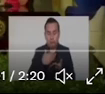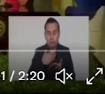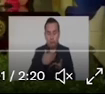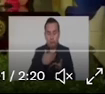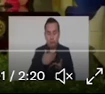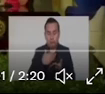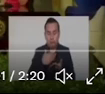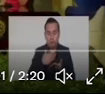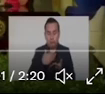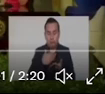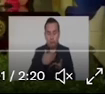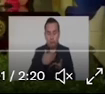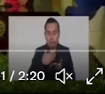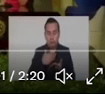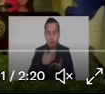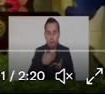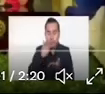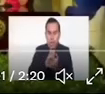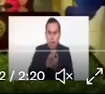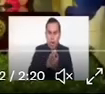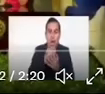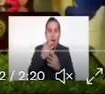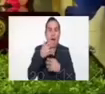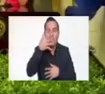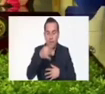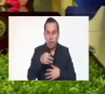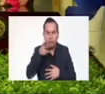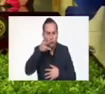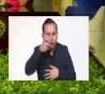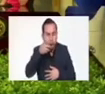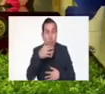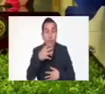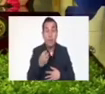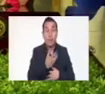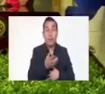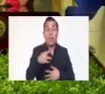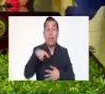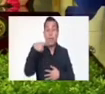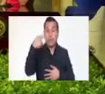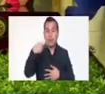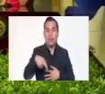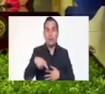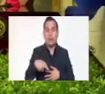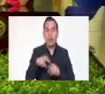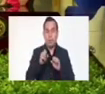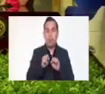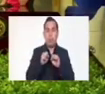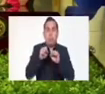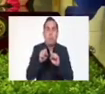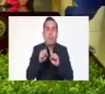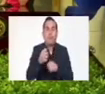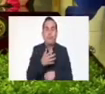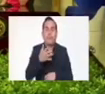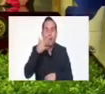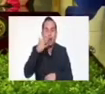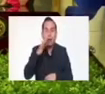Vaya pueblo salvadoreño. El presidente Nayib Bukele ya se pronunció sobre este caso que la oposición lo ha querido vender como un